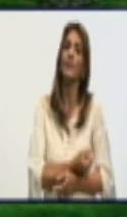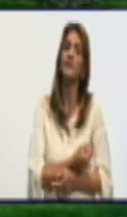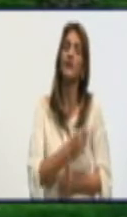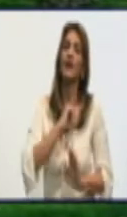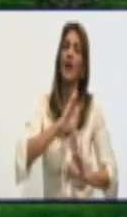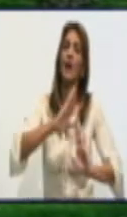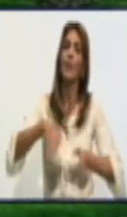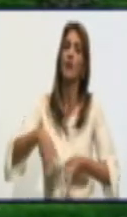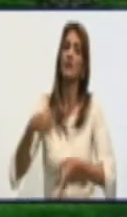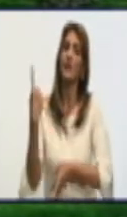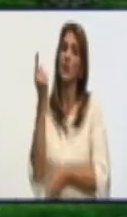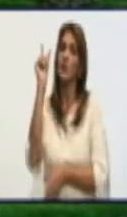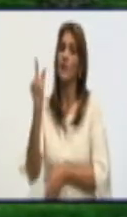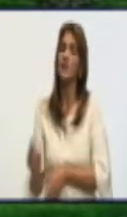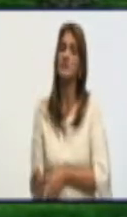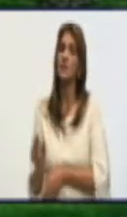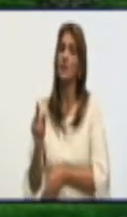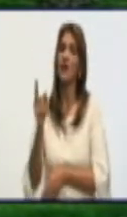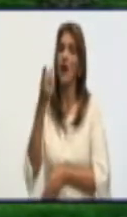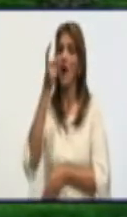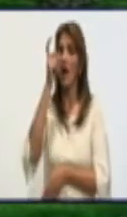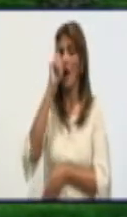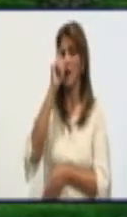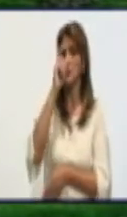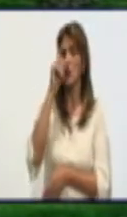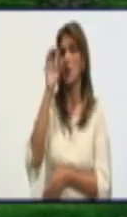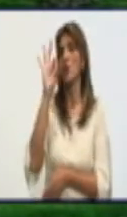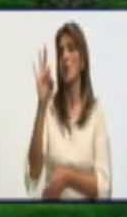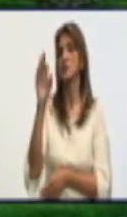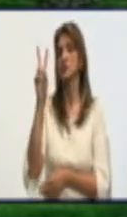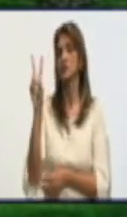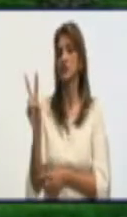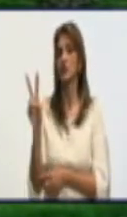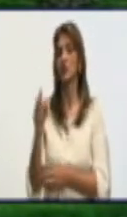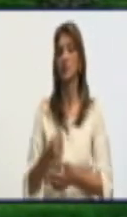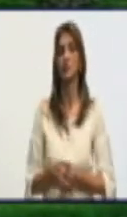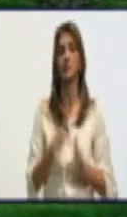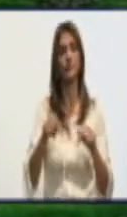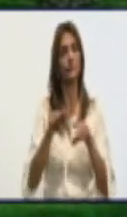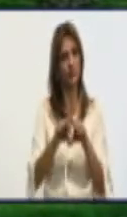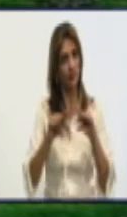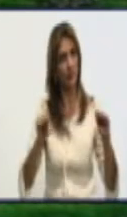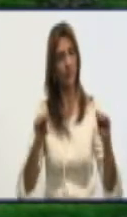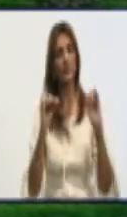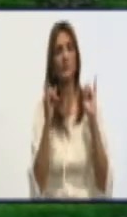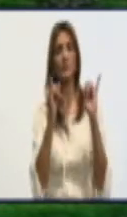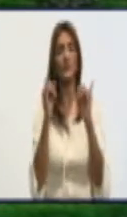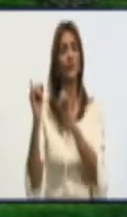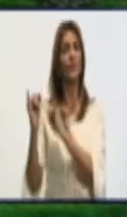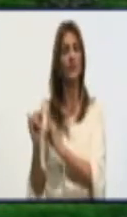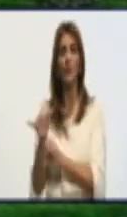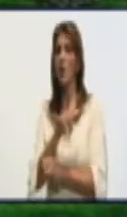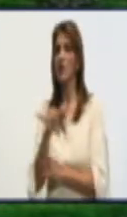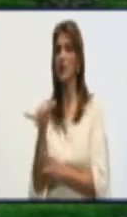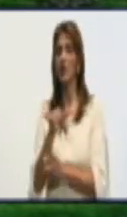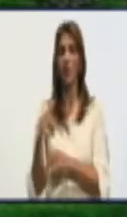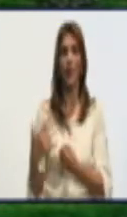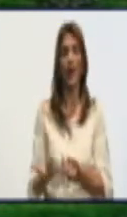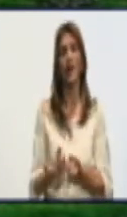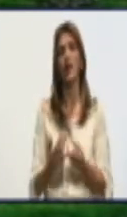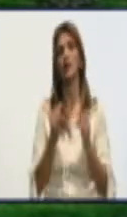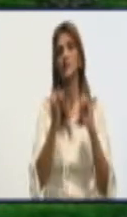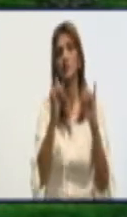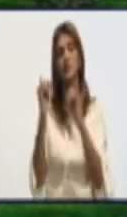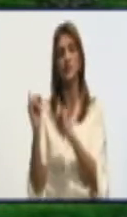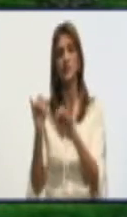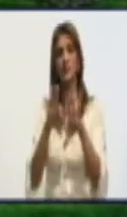de esta persona de 82 años. Por supuesto, a través de nuestro panel informativo, hacemos llegar nuestro más sentido